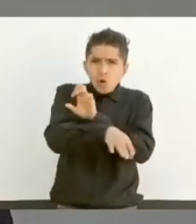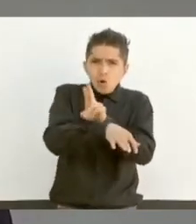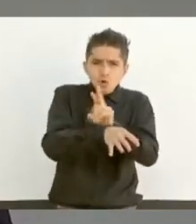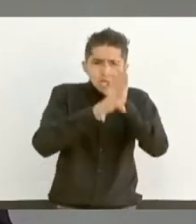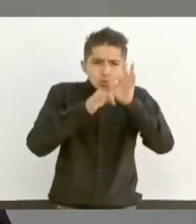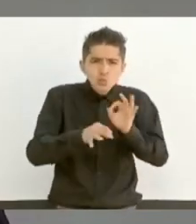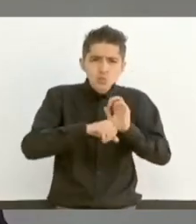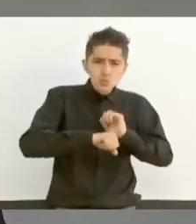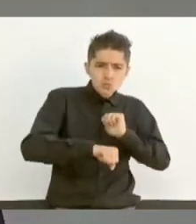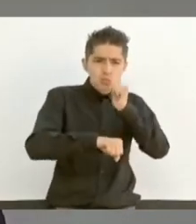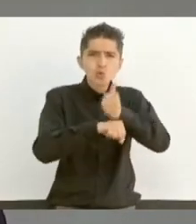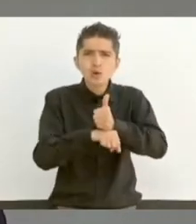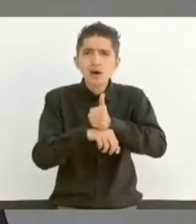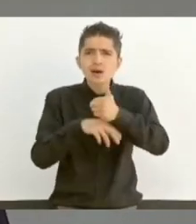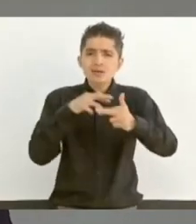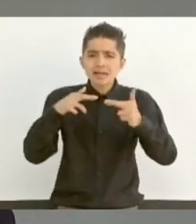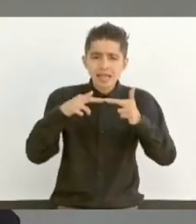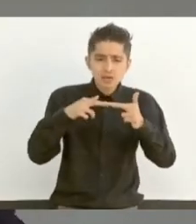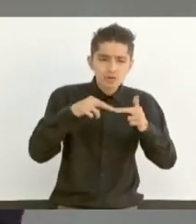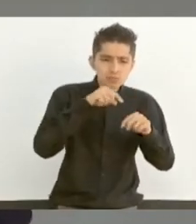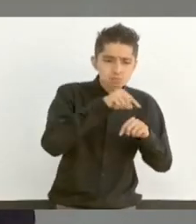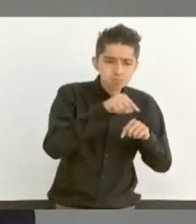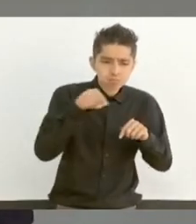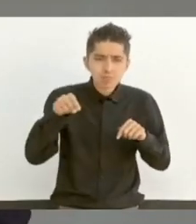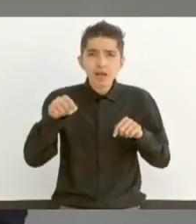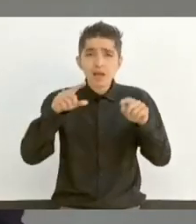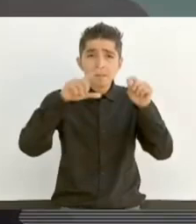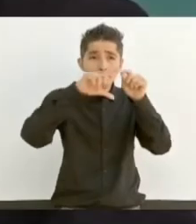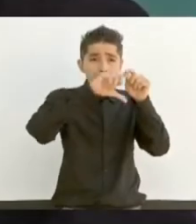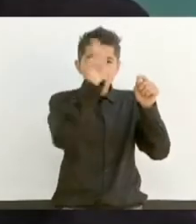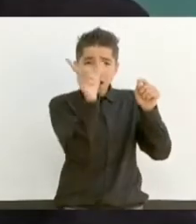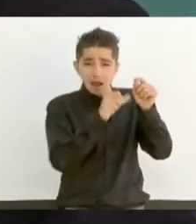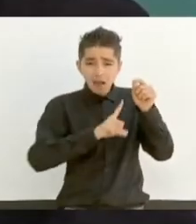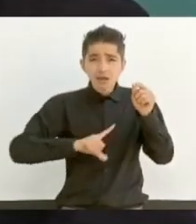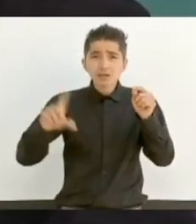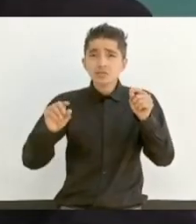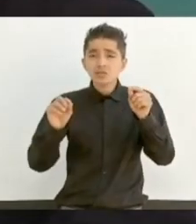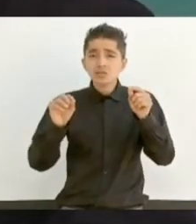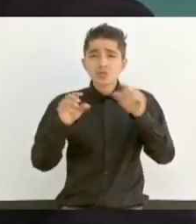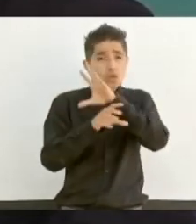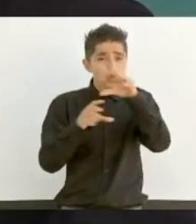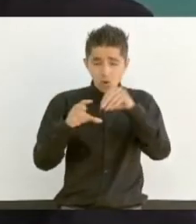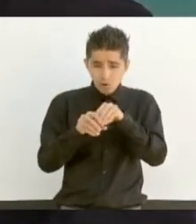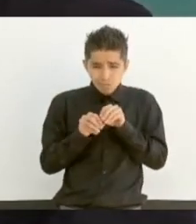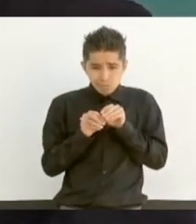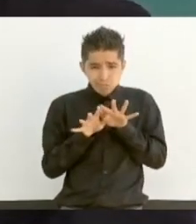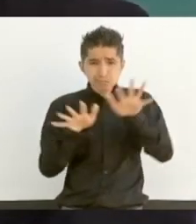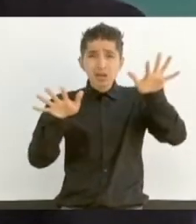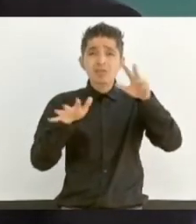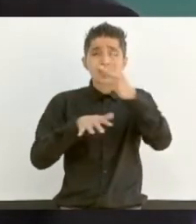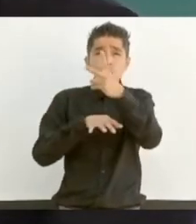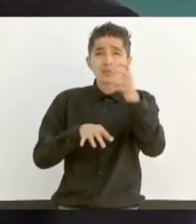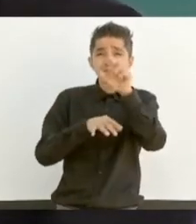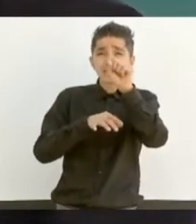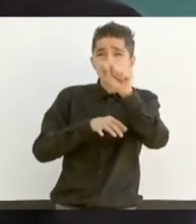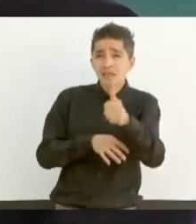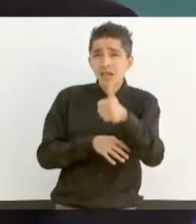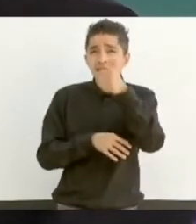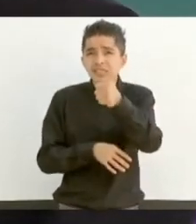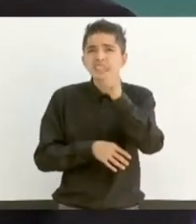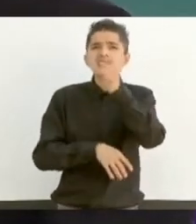territoriales en todo el país. Son 266